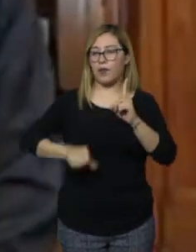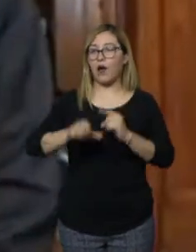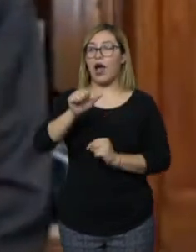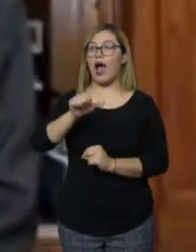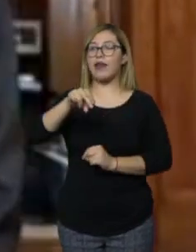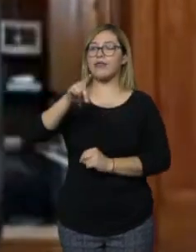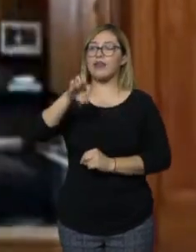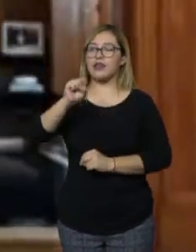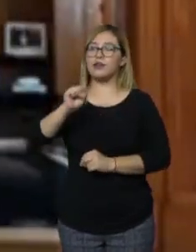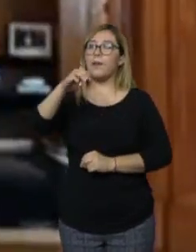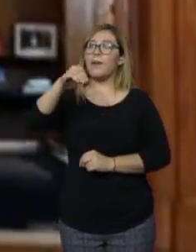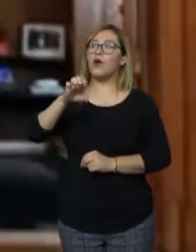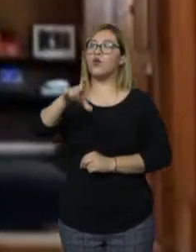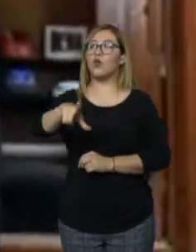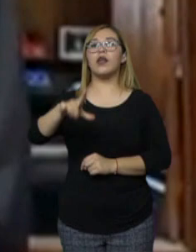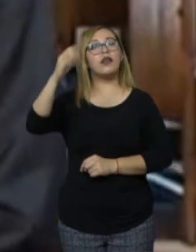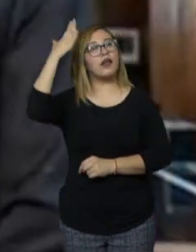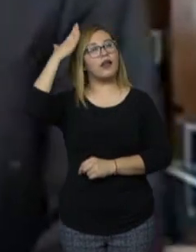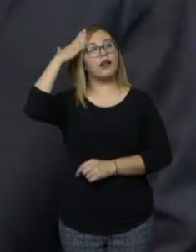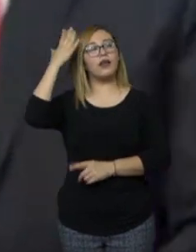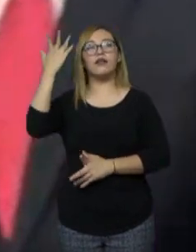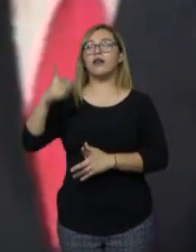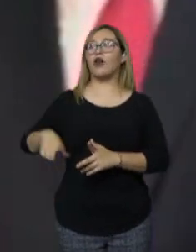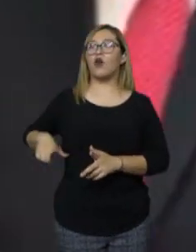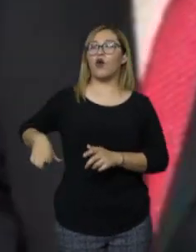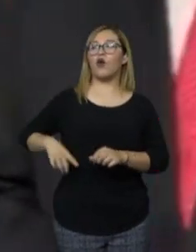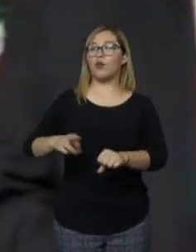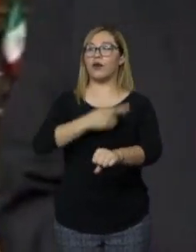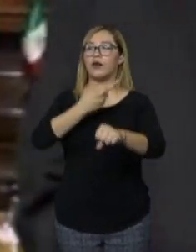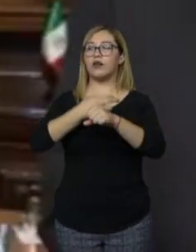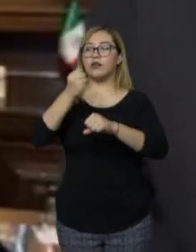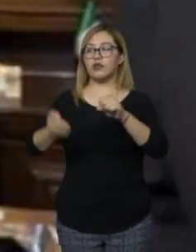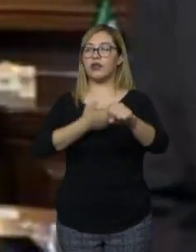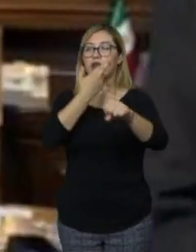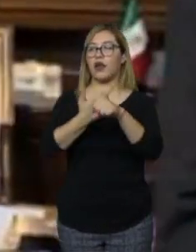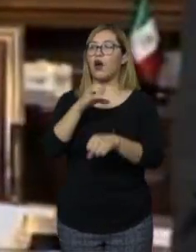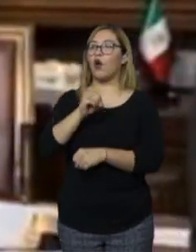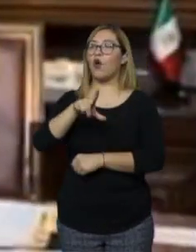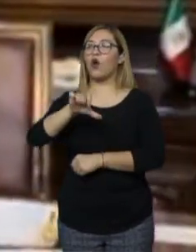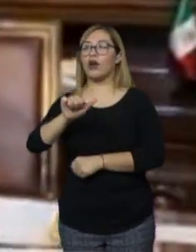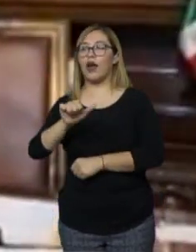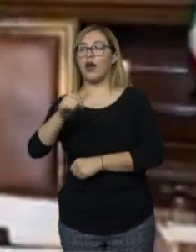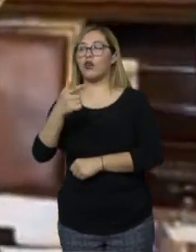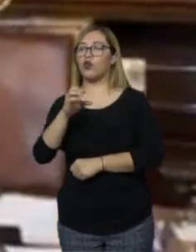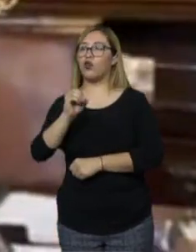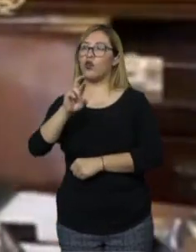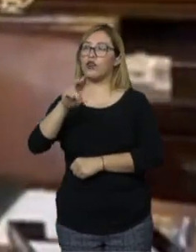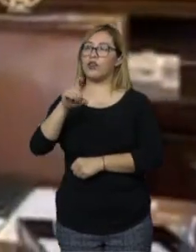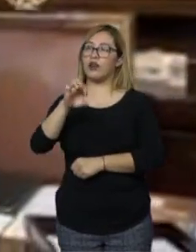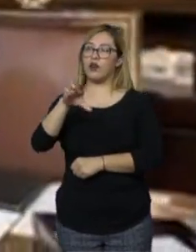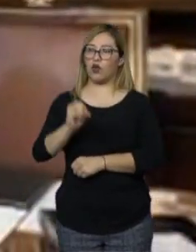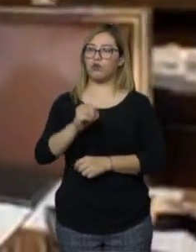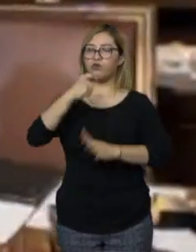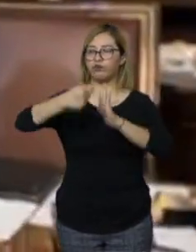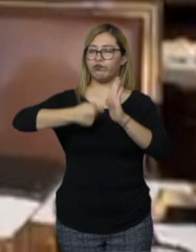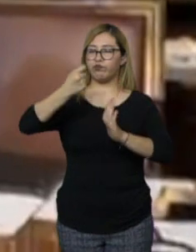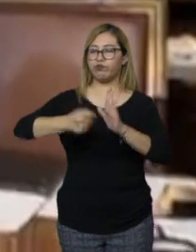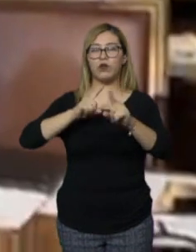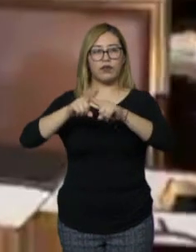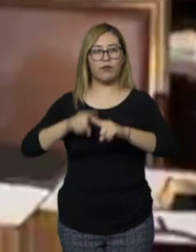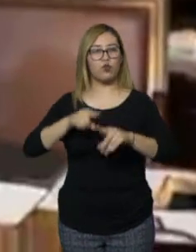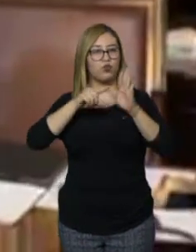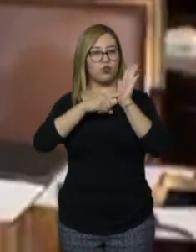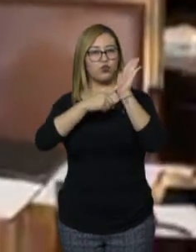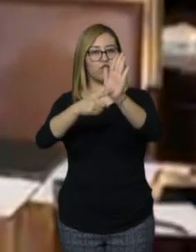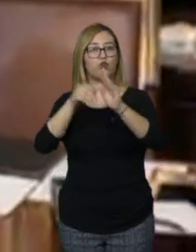López Obrador, y la titular de la Secretaría de Gobernación, Olga Sánchez Cordero. En un video difundido a través de sus cuentas en las redes sociales,